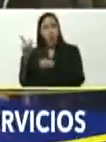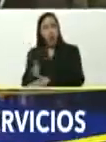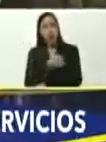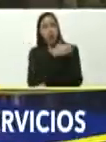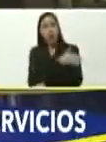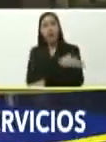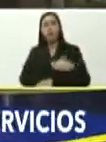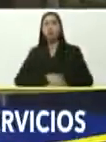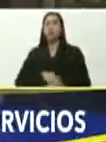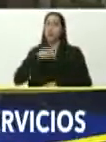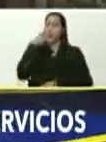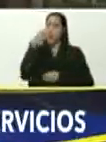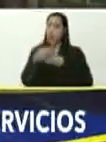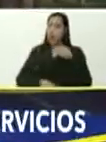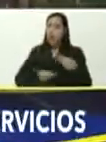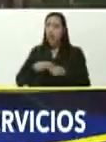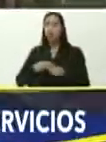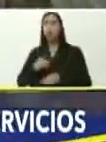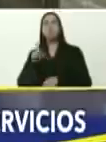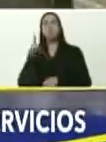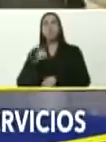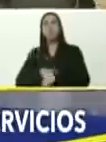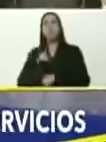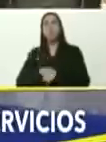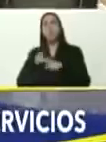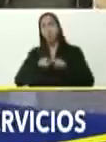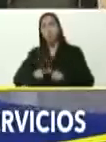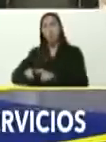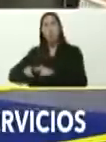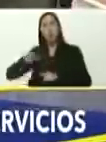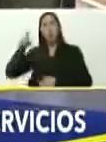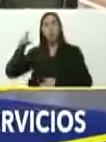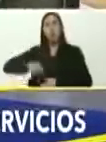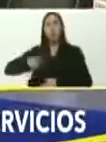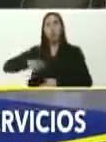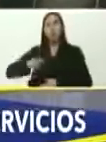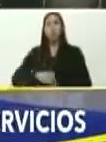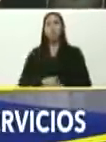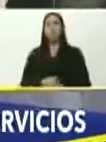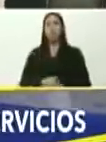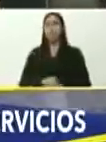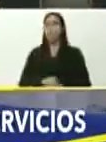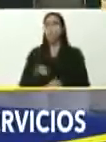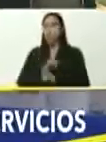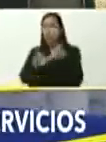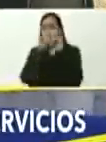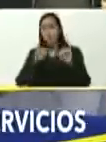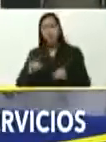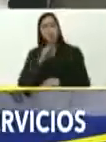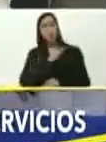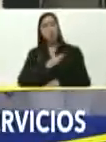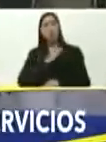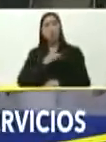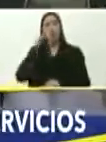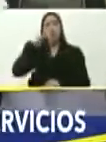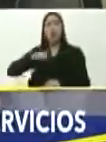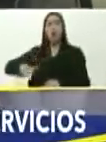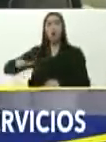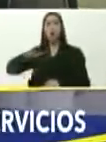construiremos el tiempo y el espacio necesario para la felicidad social de nuestro pueblo.